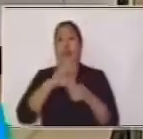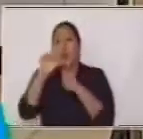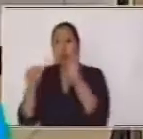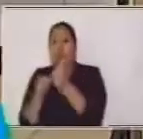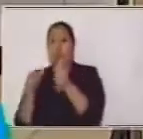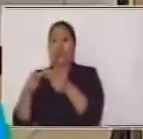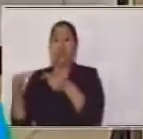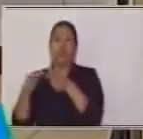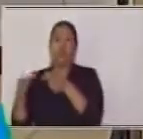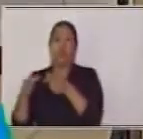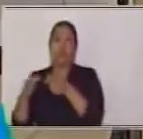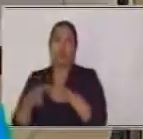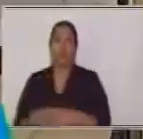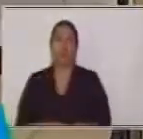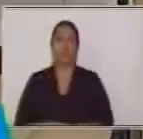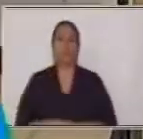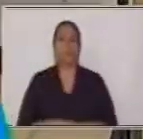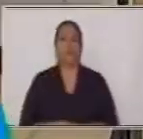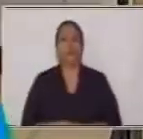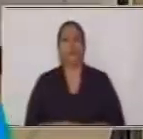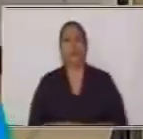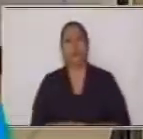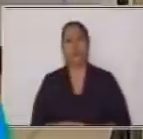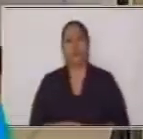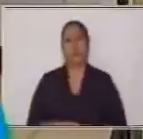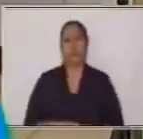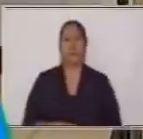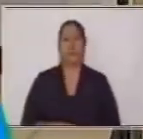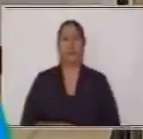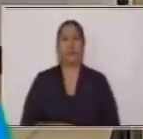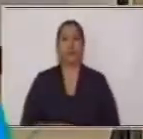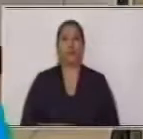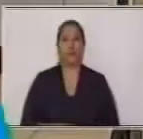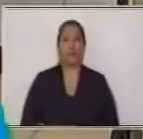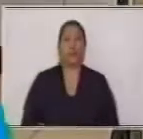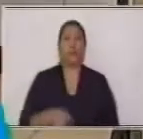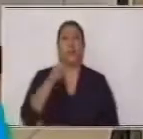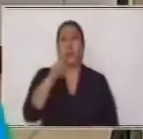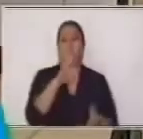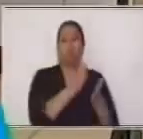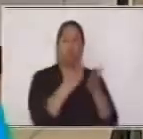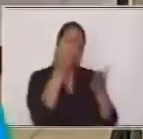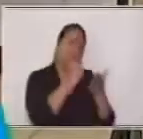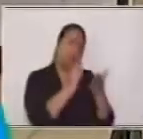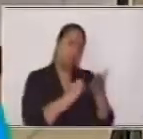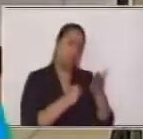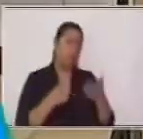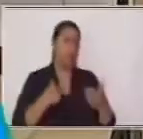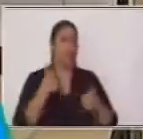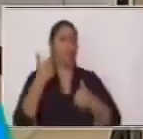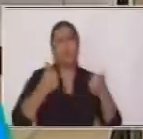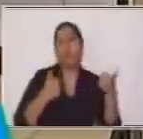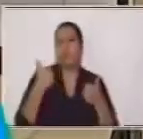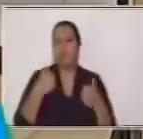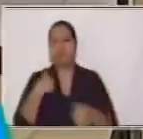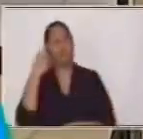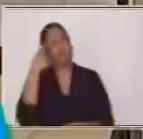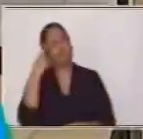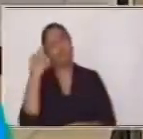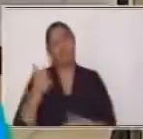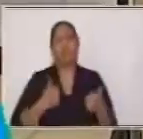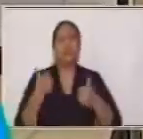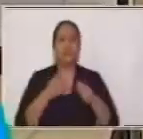y revisa todas las anotaciones que tengas para resolver cualquier duda que tengas sobre el tema de las oraciones compuestas.